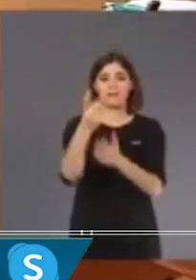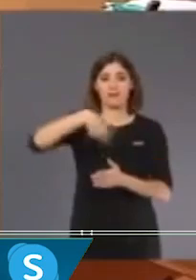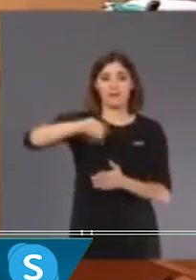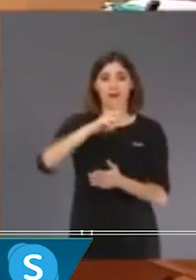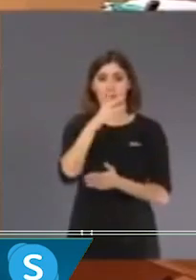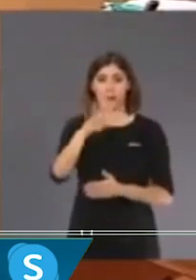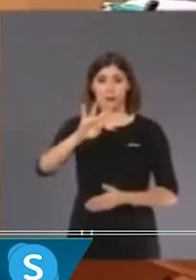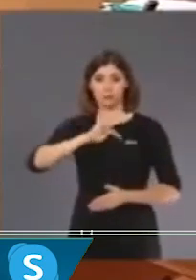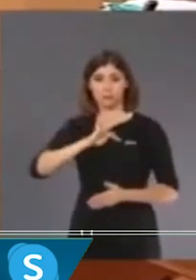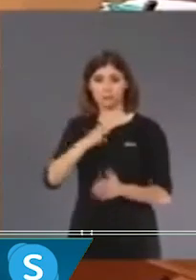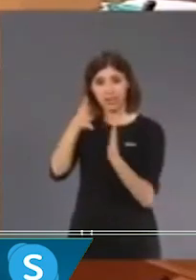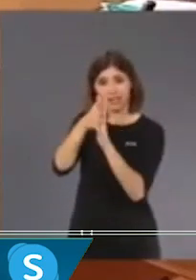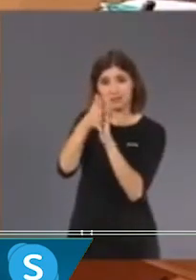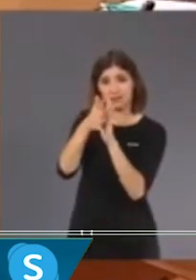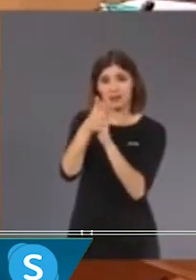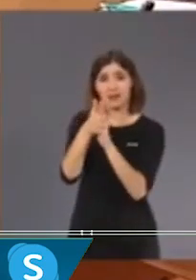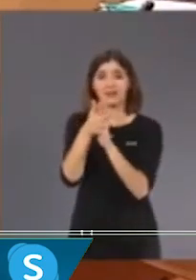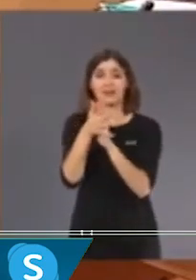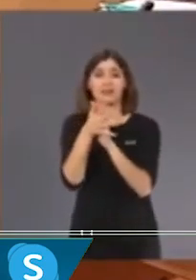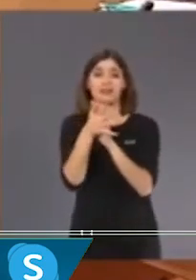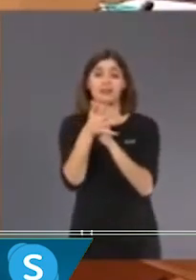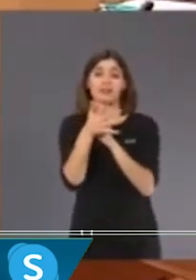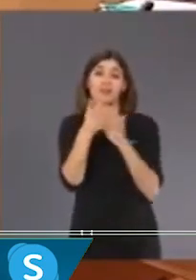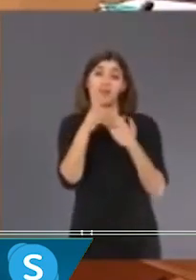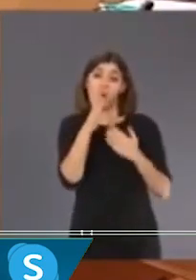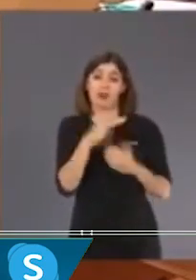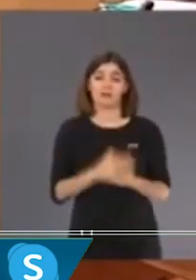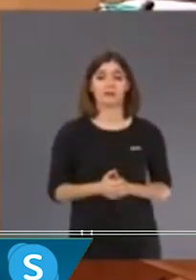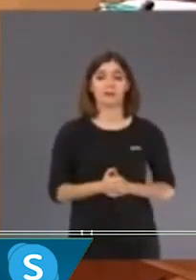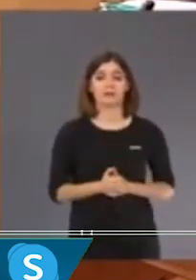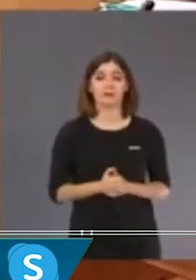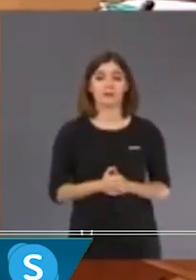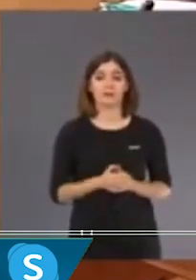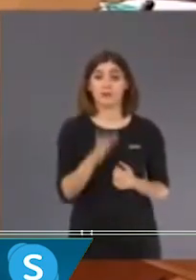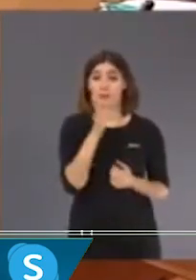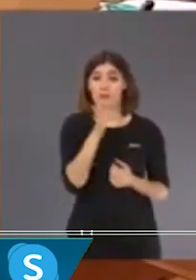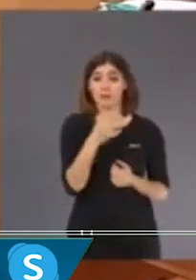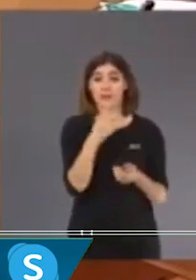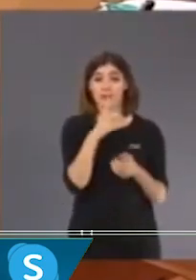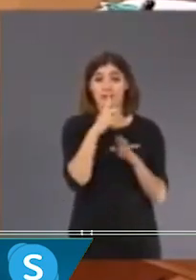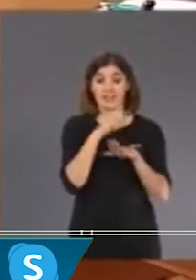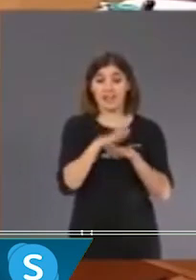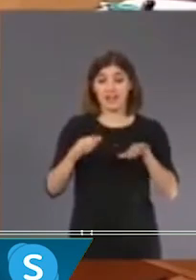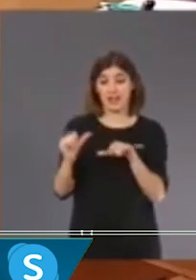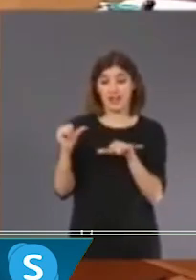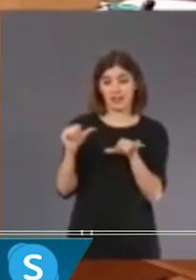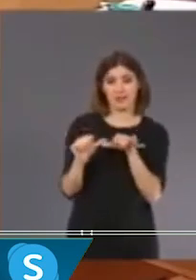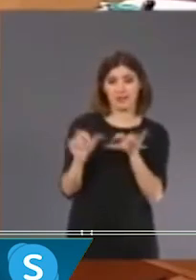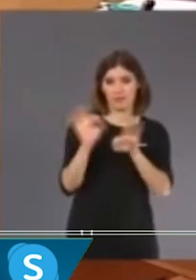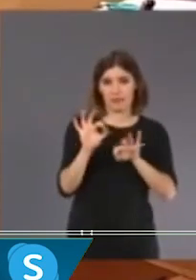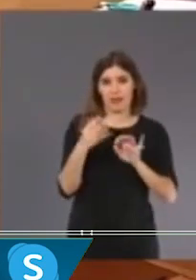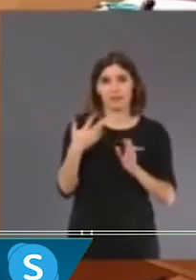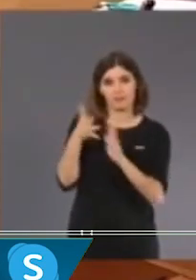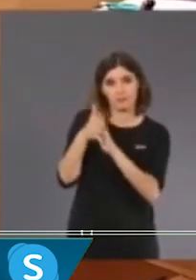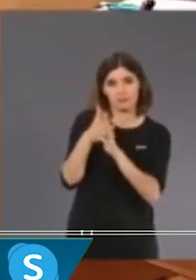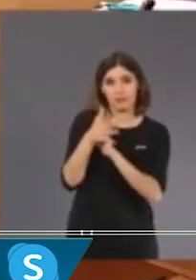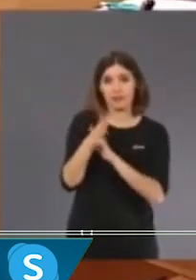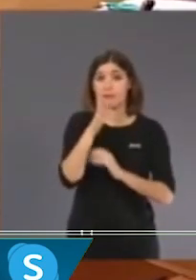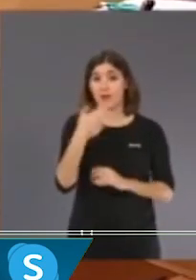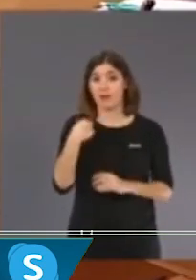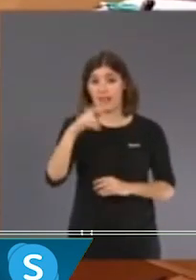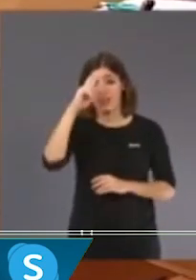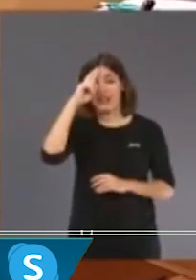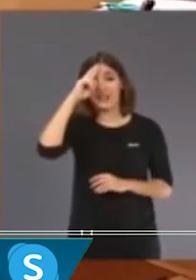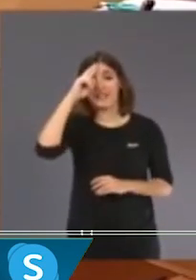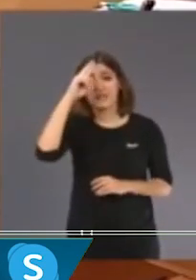tanto, nuestra propuesta de pacto es, oiga, hagamos cosas razonables. En lugar de seguir sumando altos cargos y pérdidas